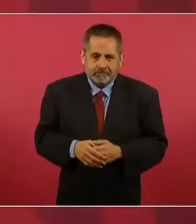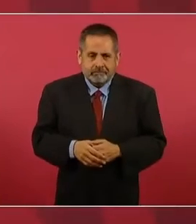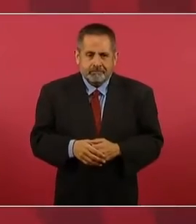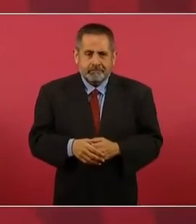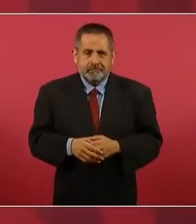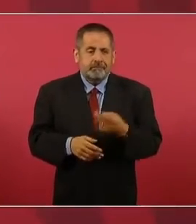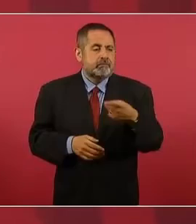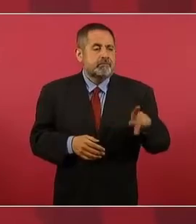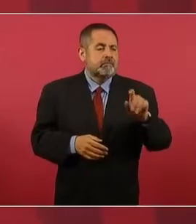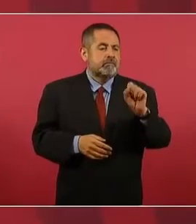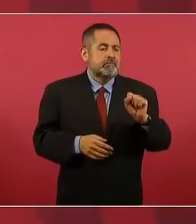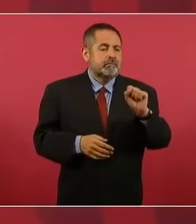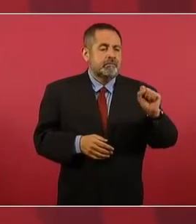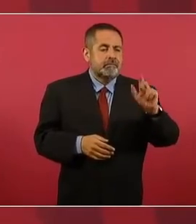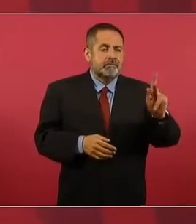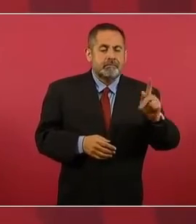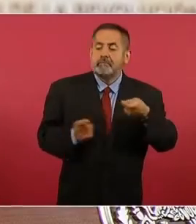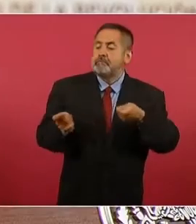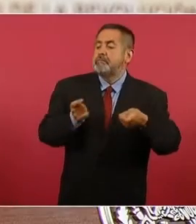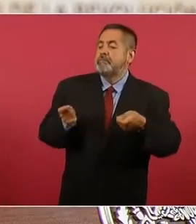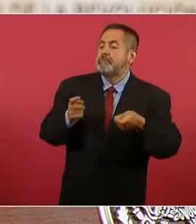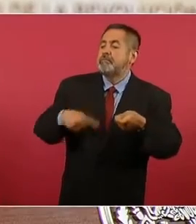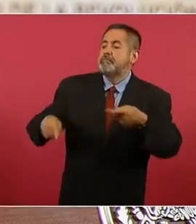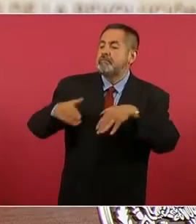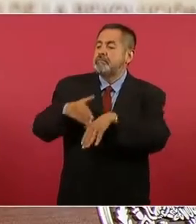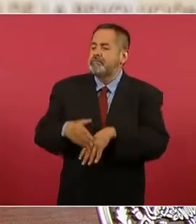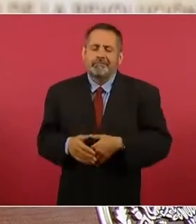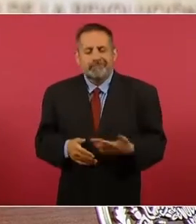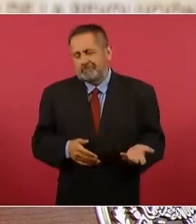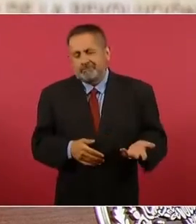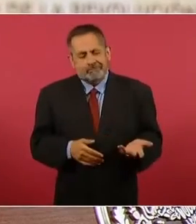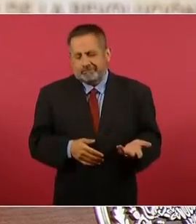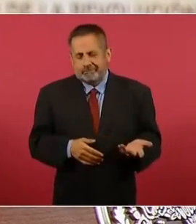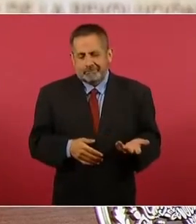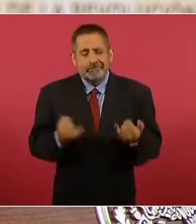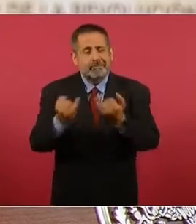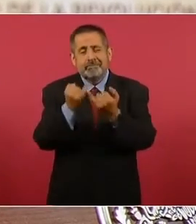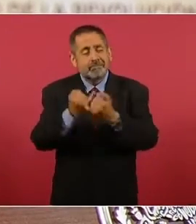Secretaría de Seguridad Pública lo que pasaba